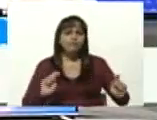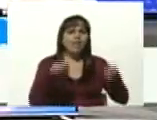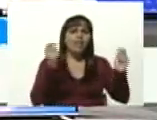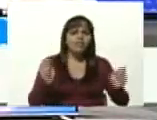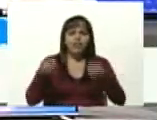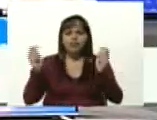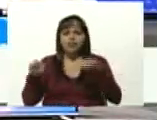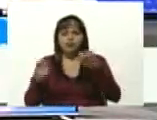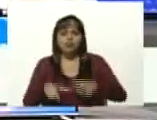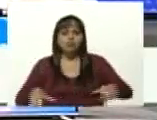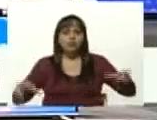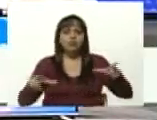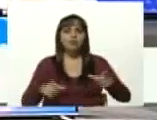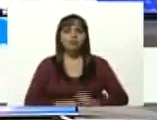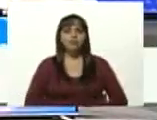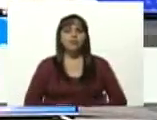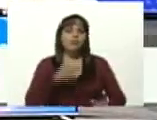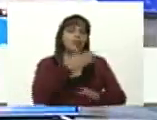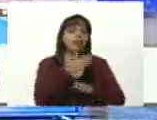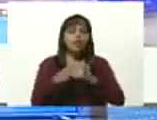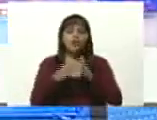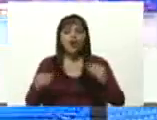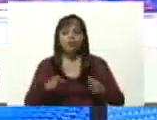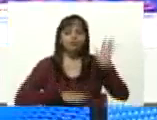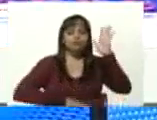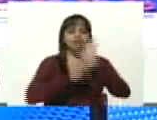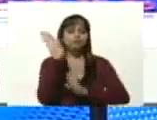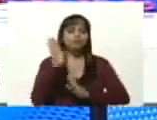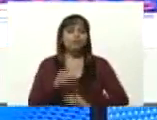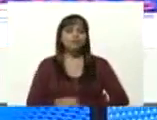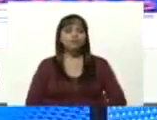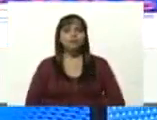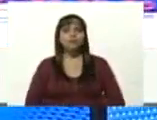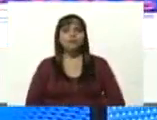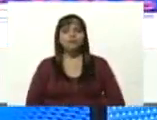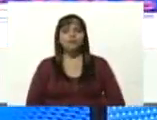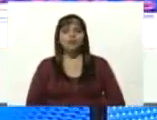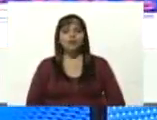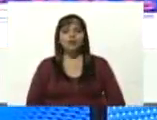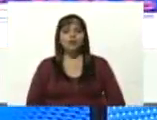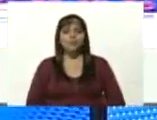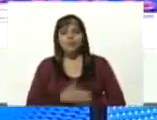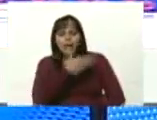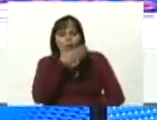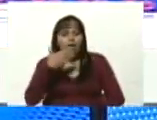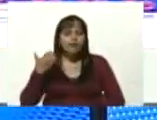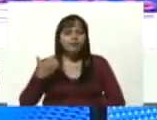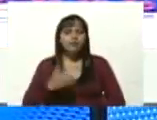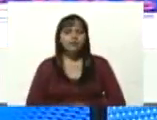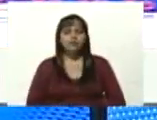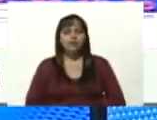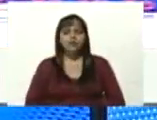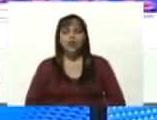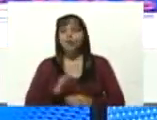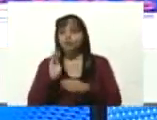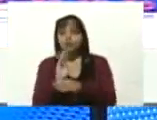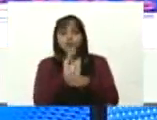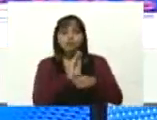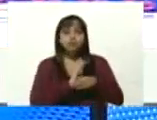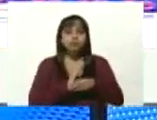espacios ir en todos los frentes de batalla creciendo prosperando y prepararnos